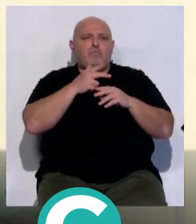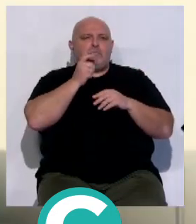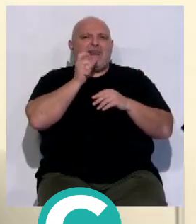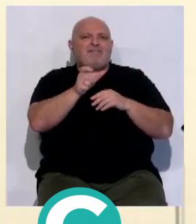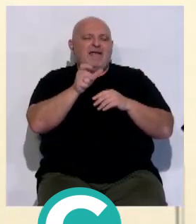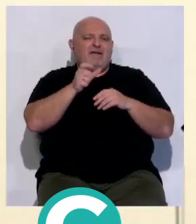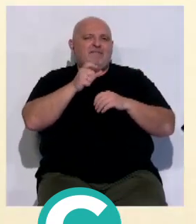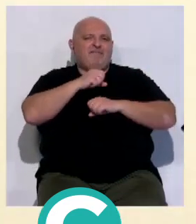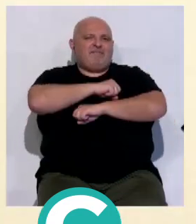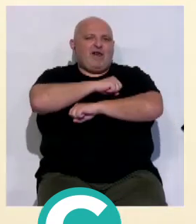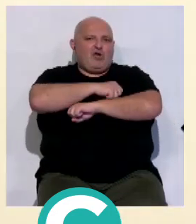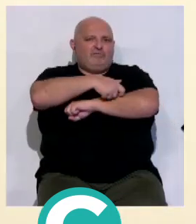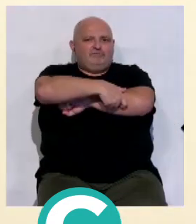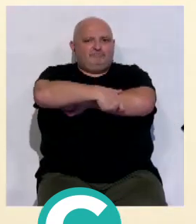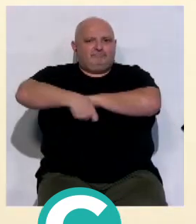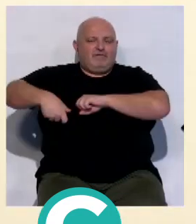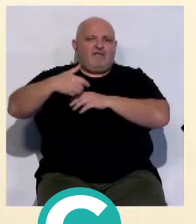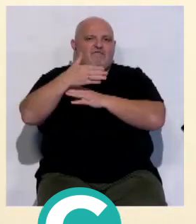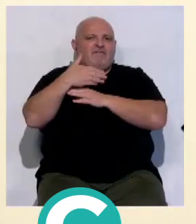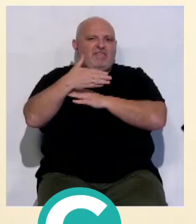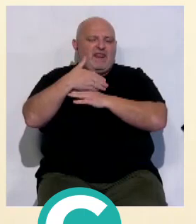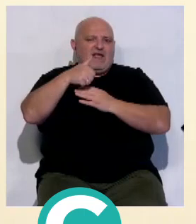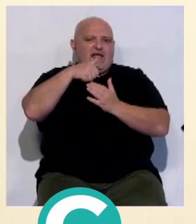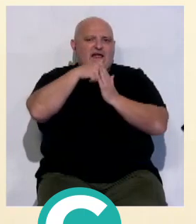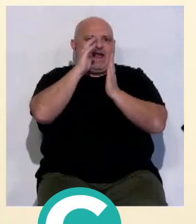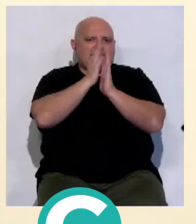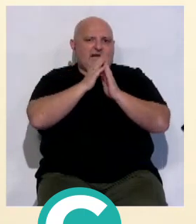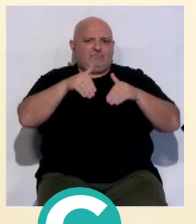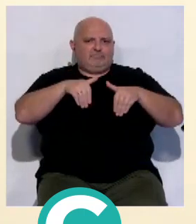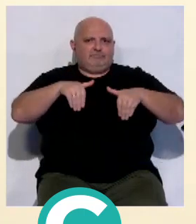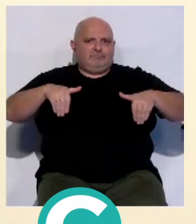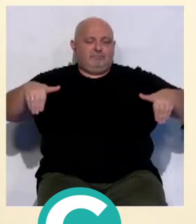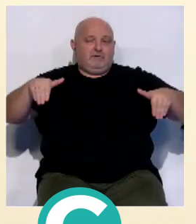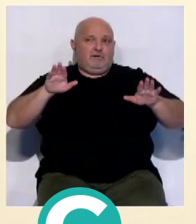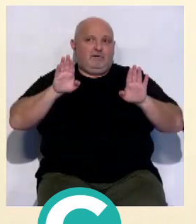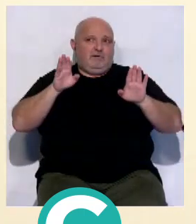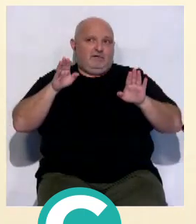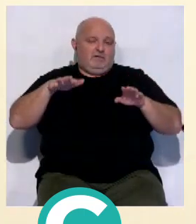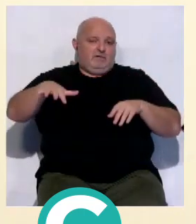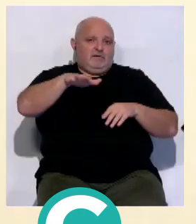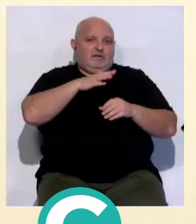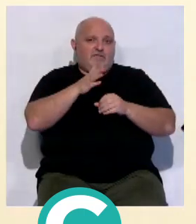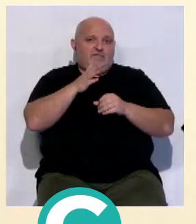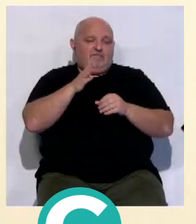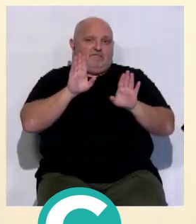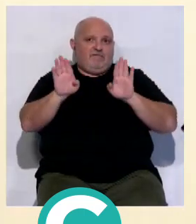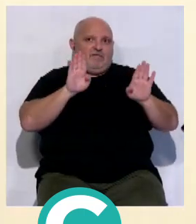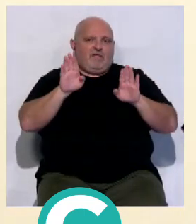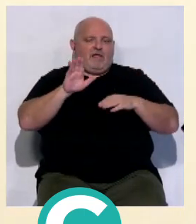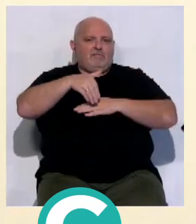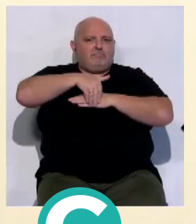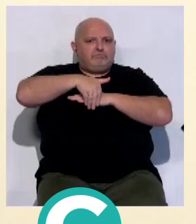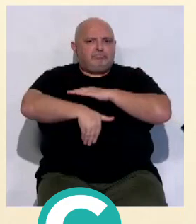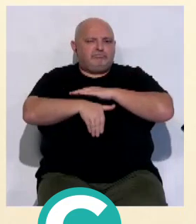balcón, donde se distribuirán banderas y carteles para que los vecinos de Cádiz puedan colocar